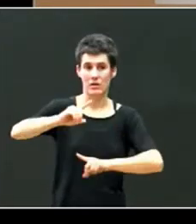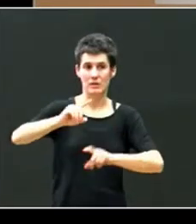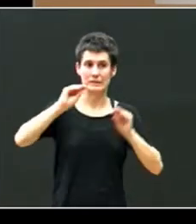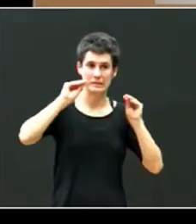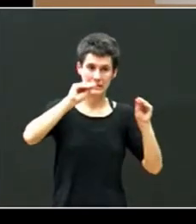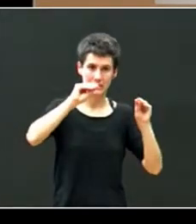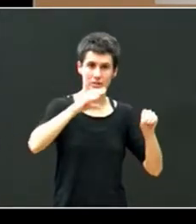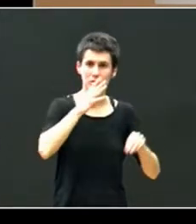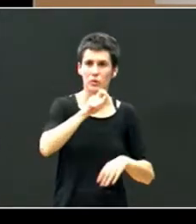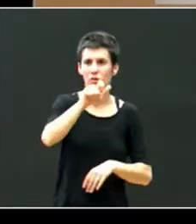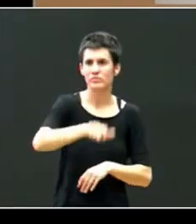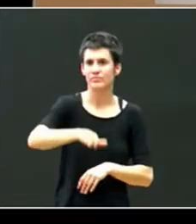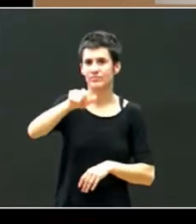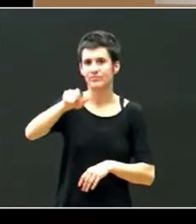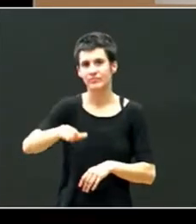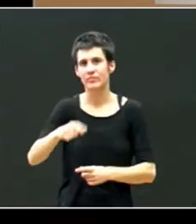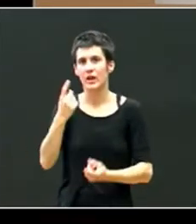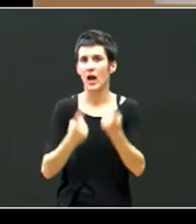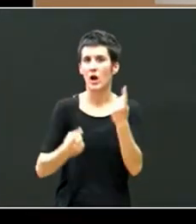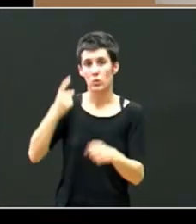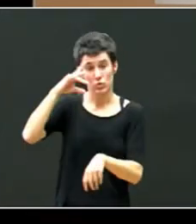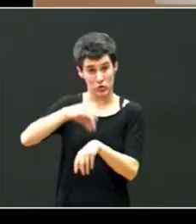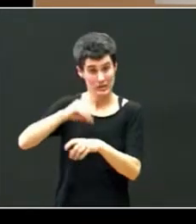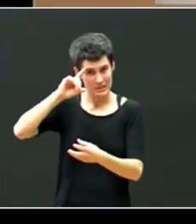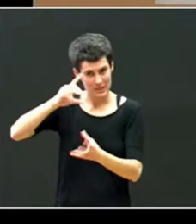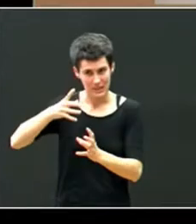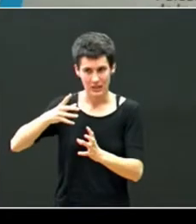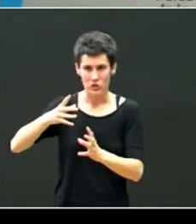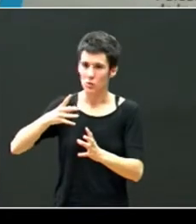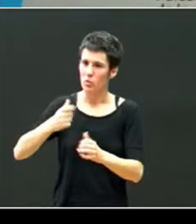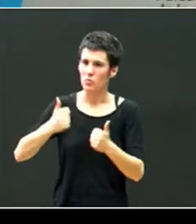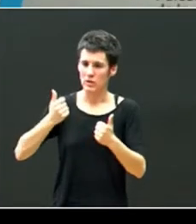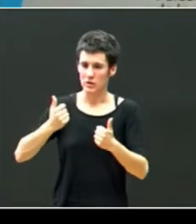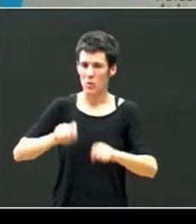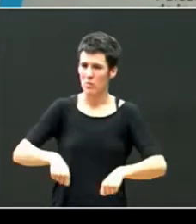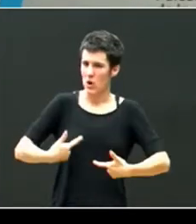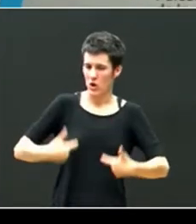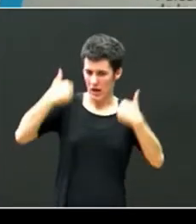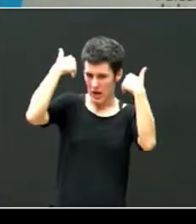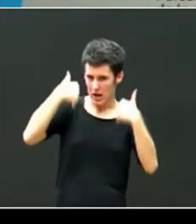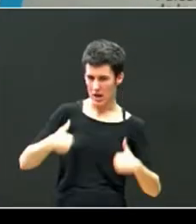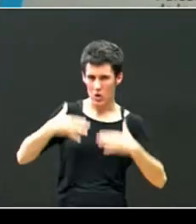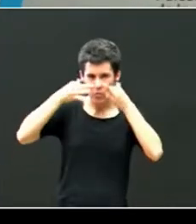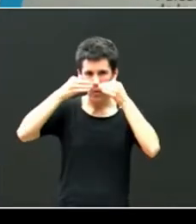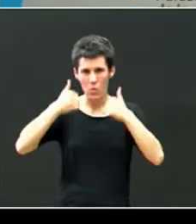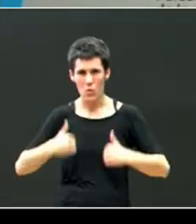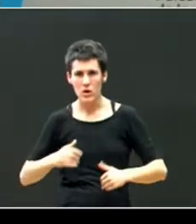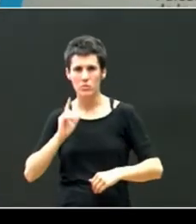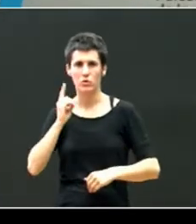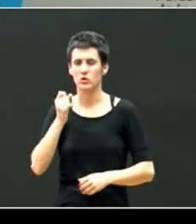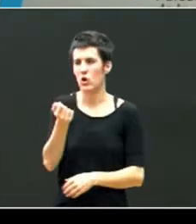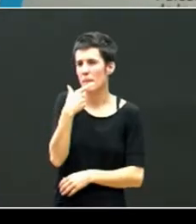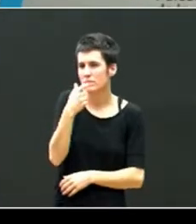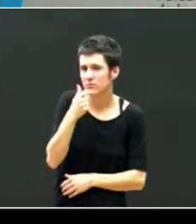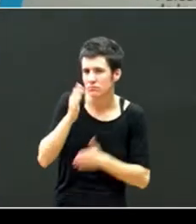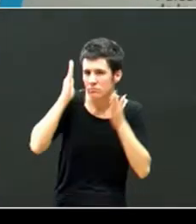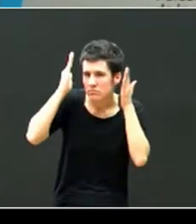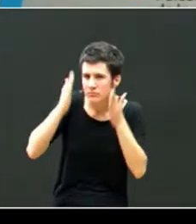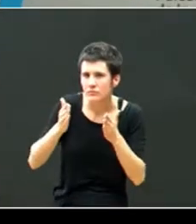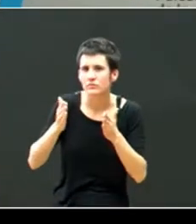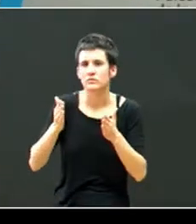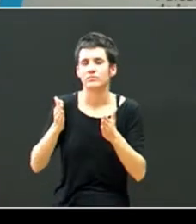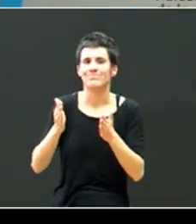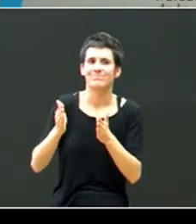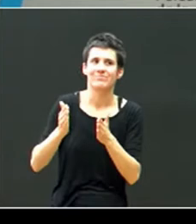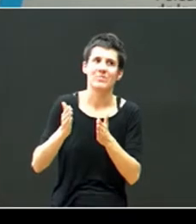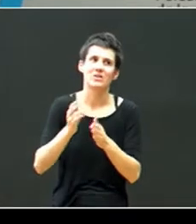algunos psiquiatras muy biologicistas o muy genetistas donde se centran exclusivamente en el tratamiento farmacológico y la psicoterapia la